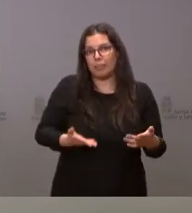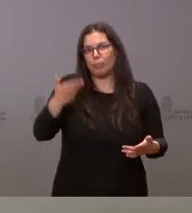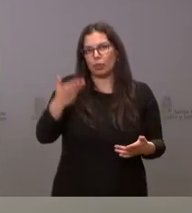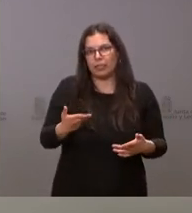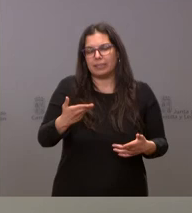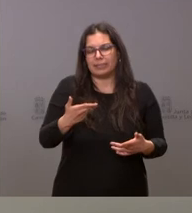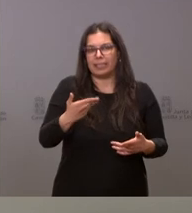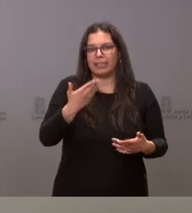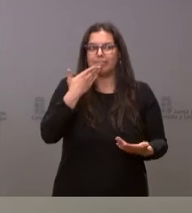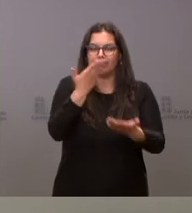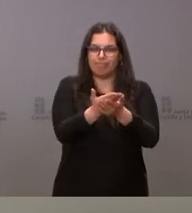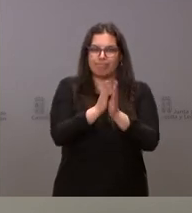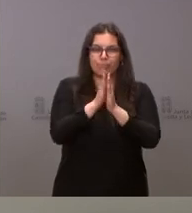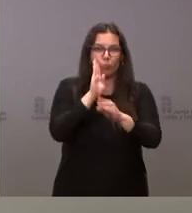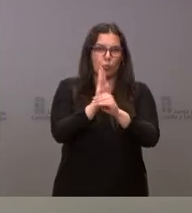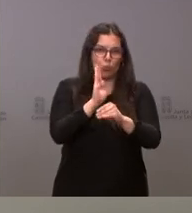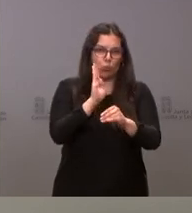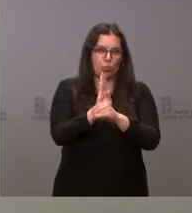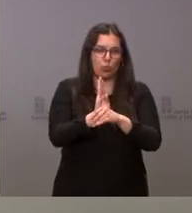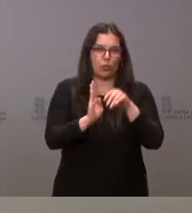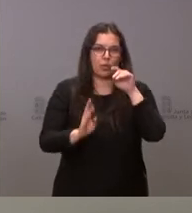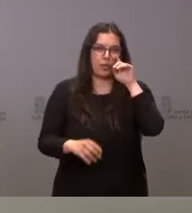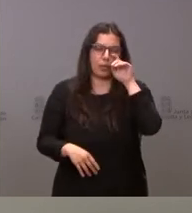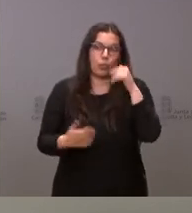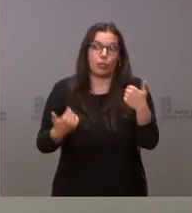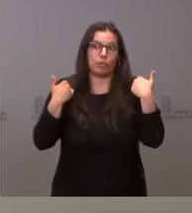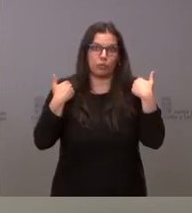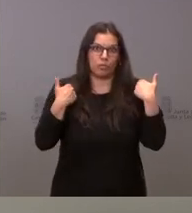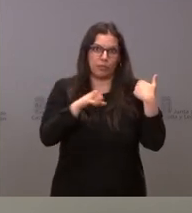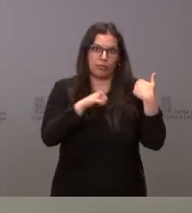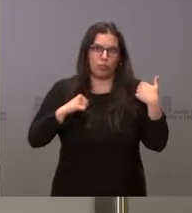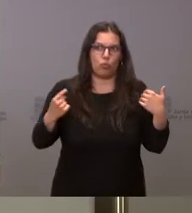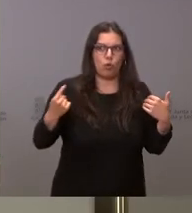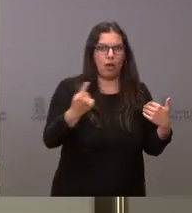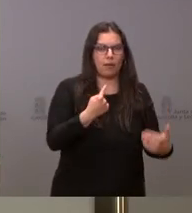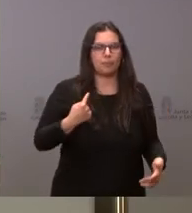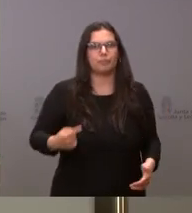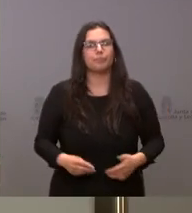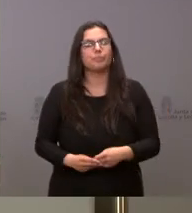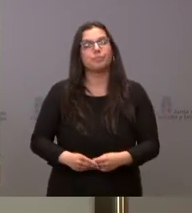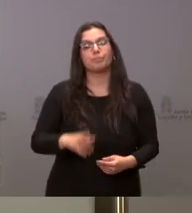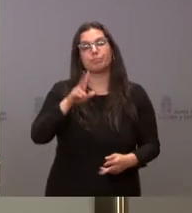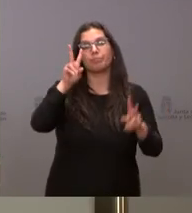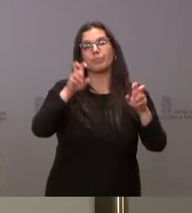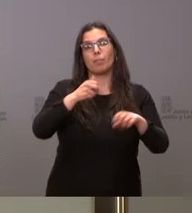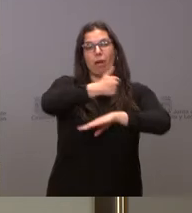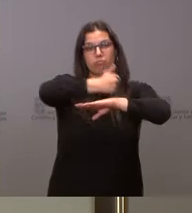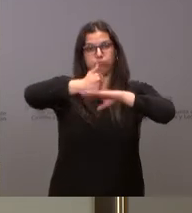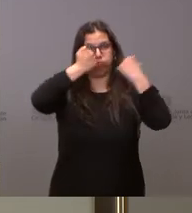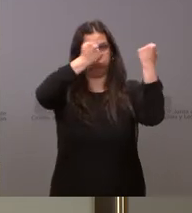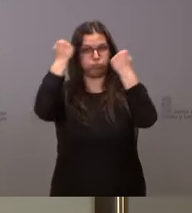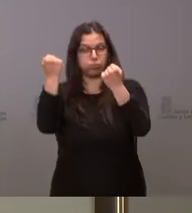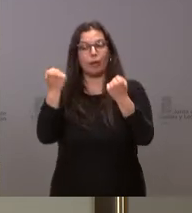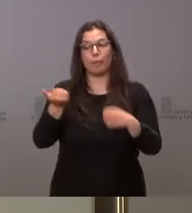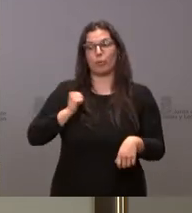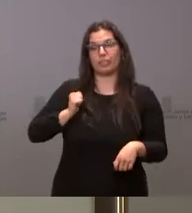el llamamiento a esa prudencia y a esa responsabilidad individual. Siguiendo con el tema de altos cargos y aprovechando que está la